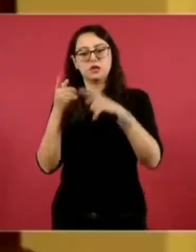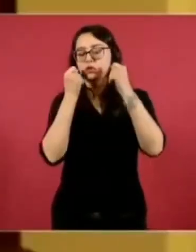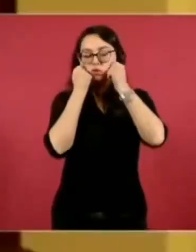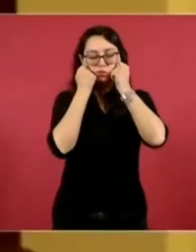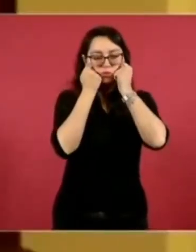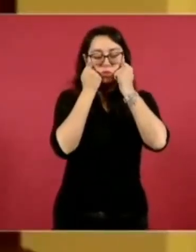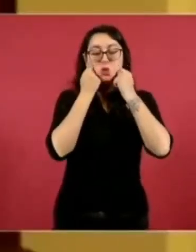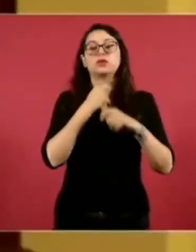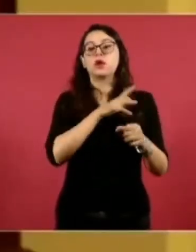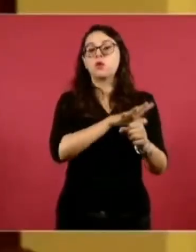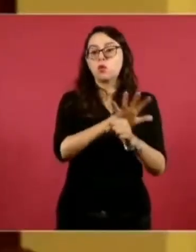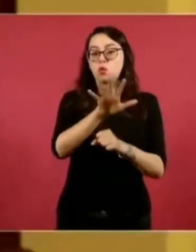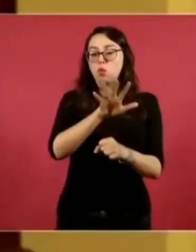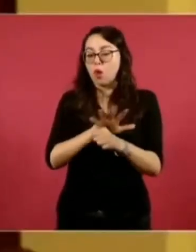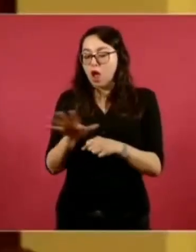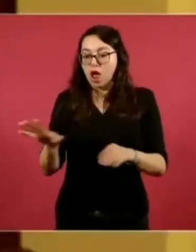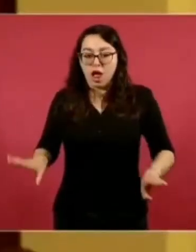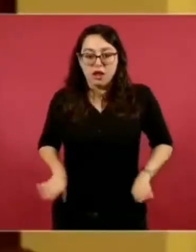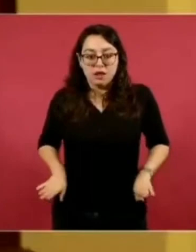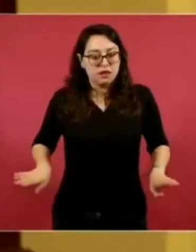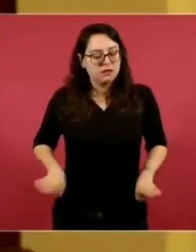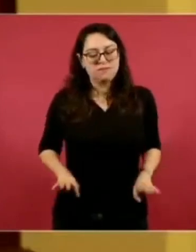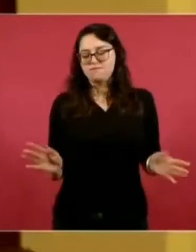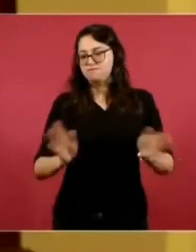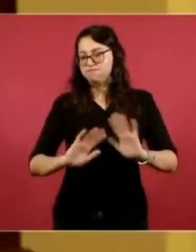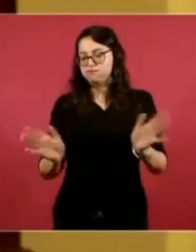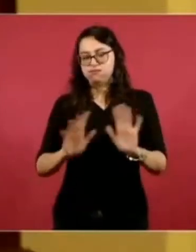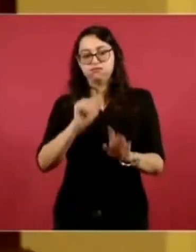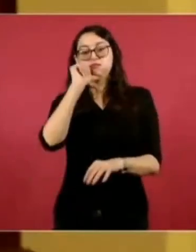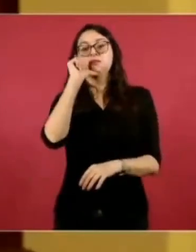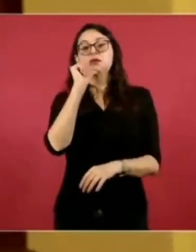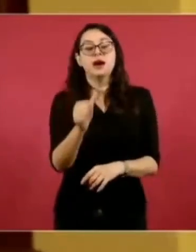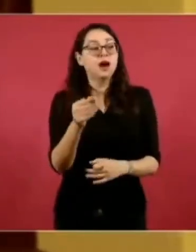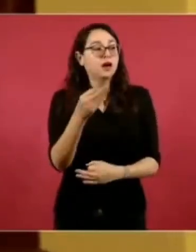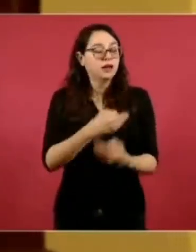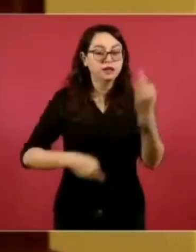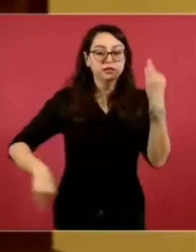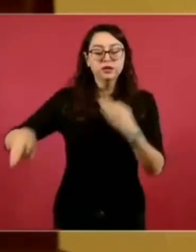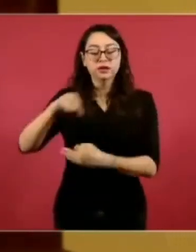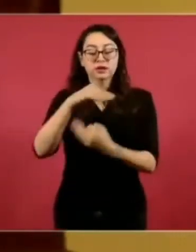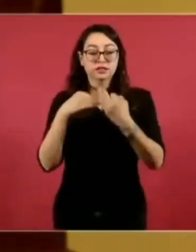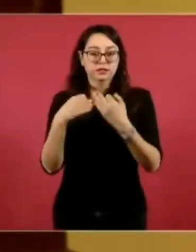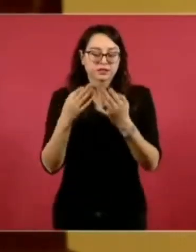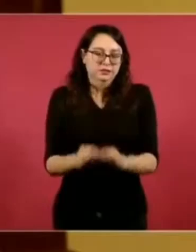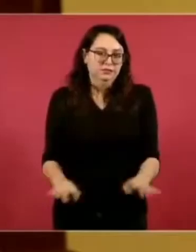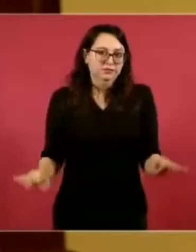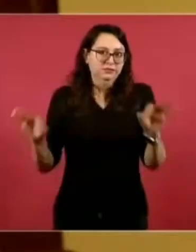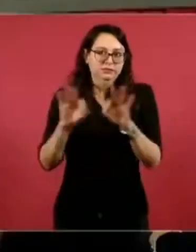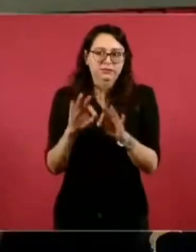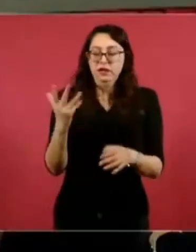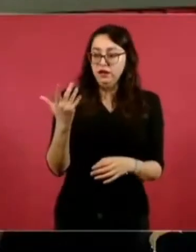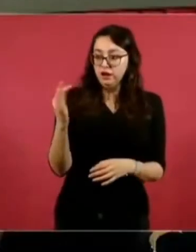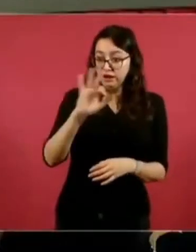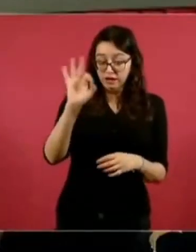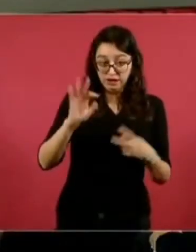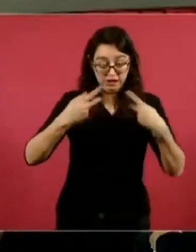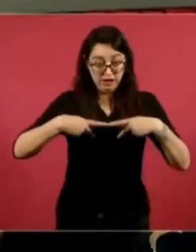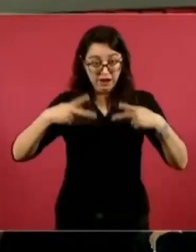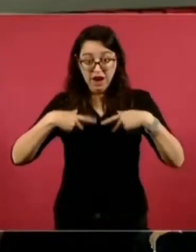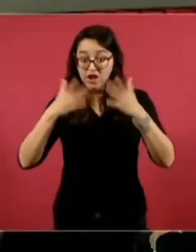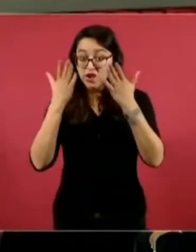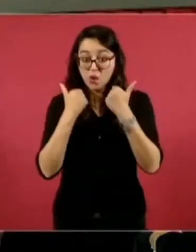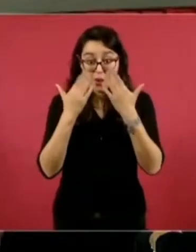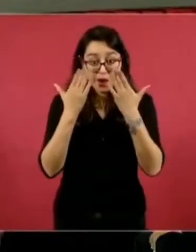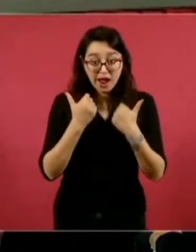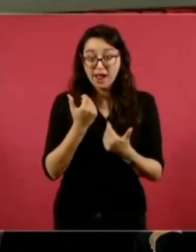sin importar cuál sea la condición de la persona. Esto para la mitad del país que no cuenta con seguridad social. Este es un